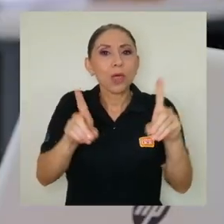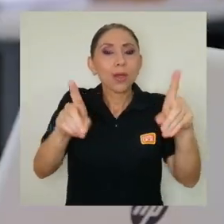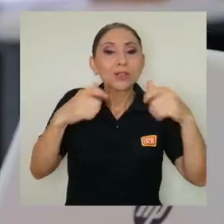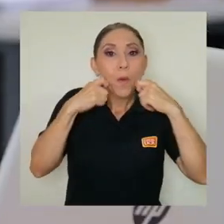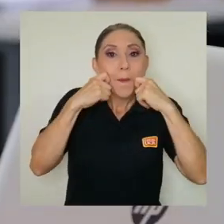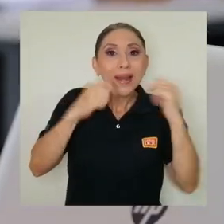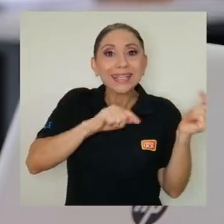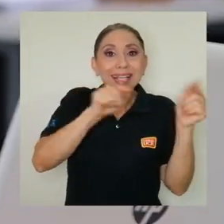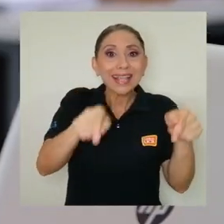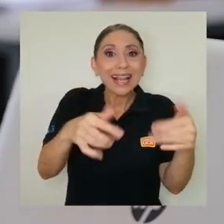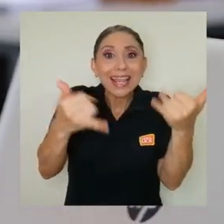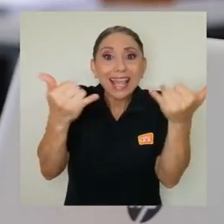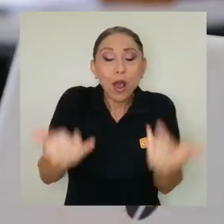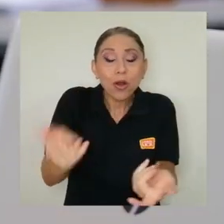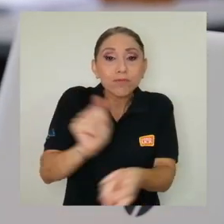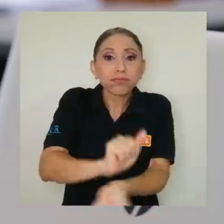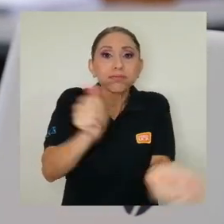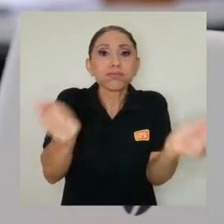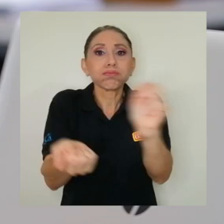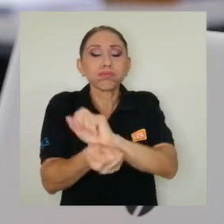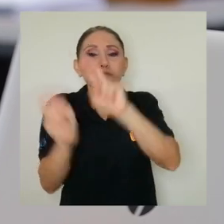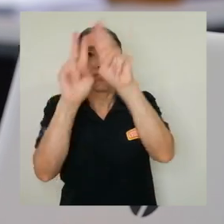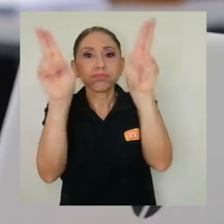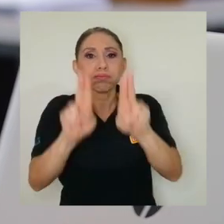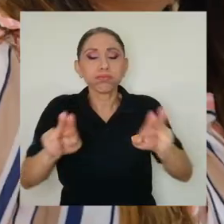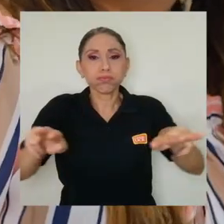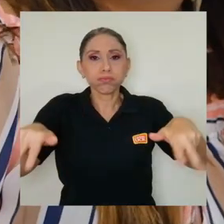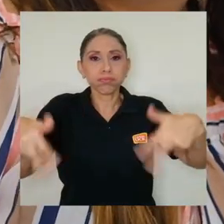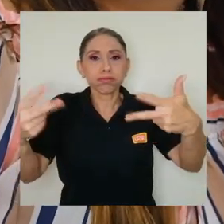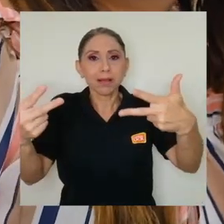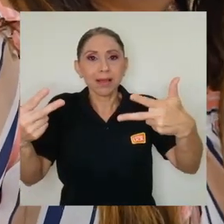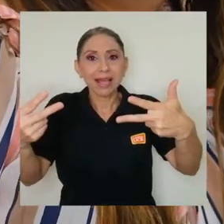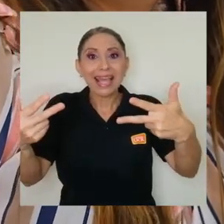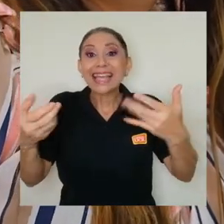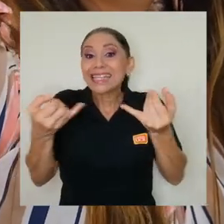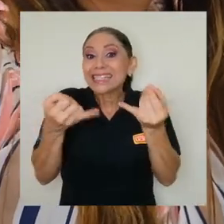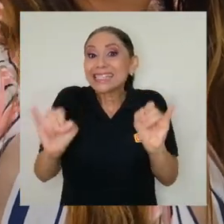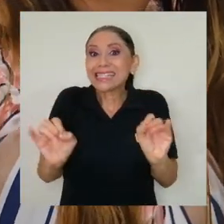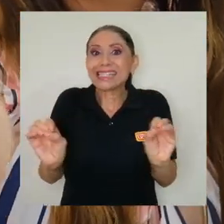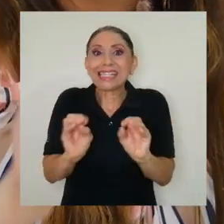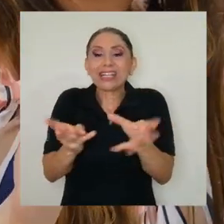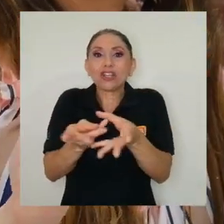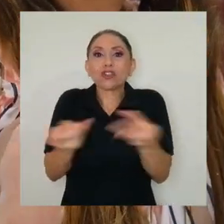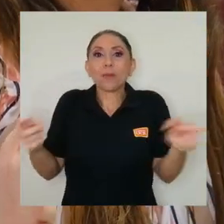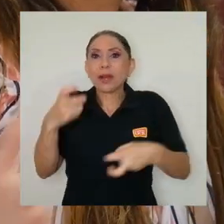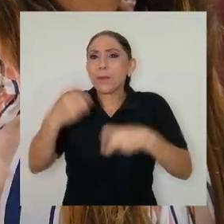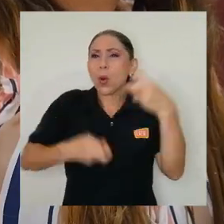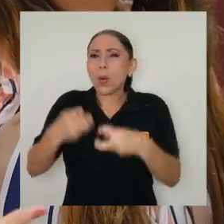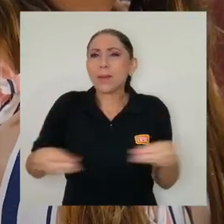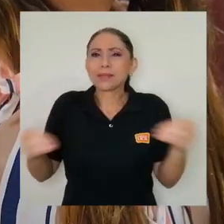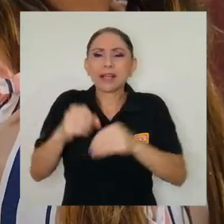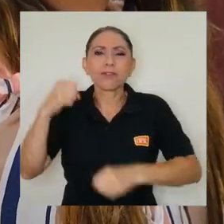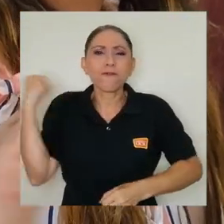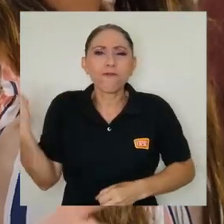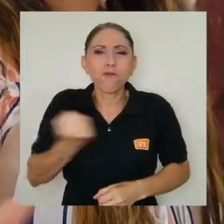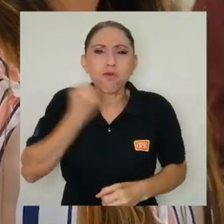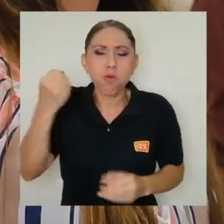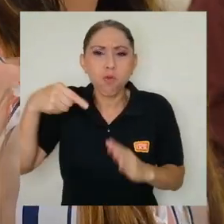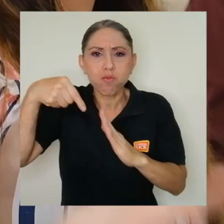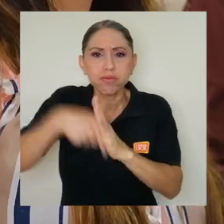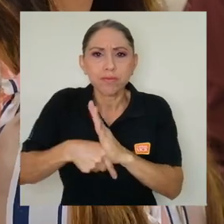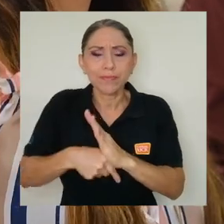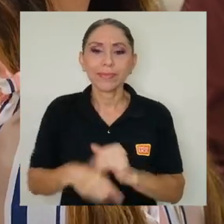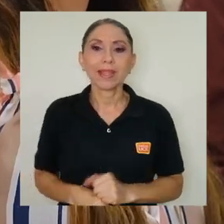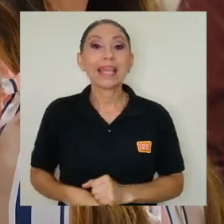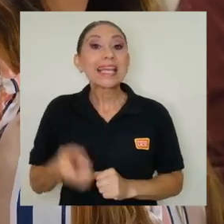que se han trasladado a la virtualidad sin resolver los problemas de fondo el tema es